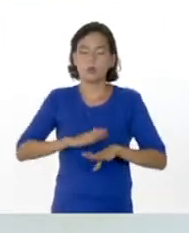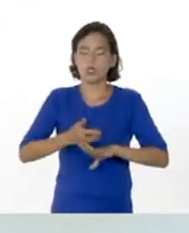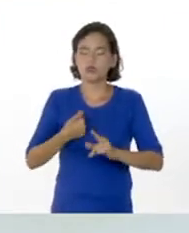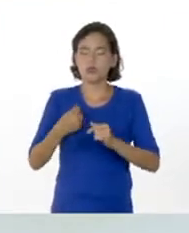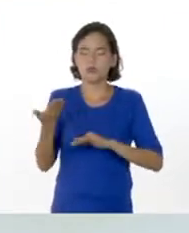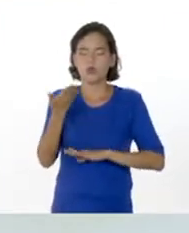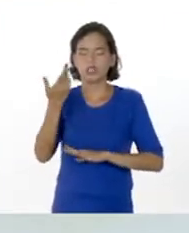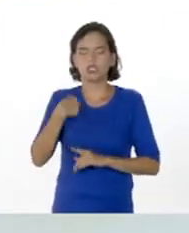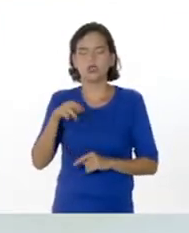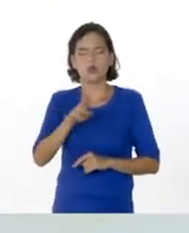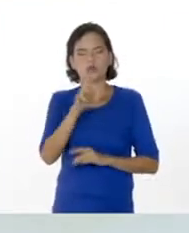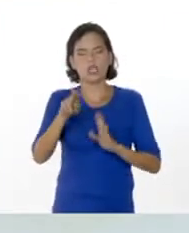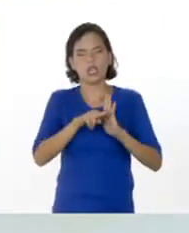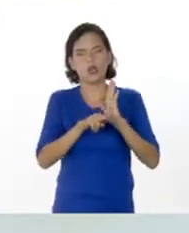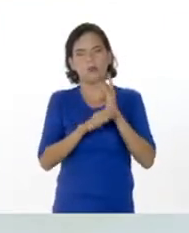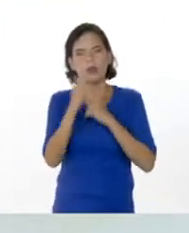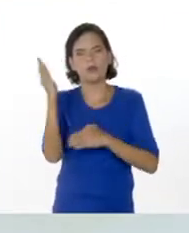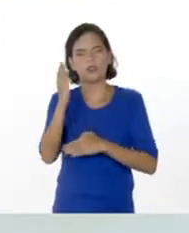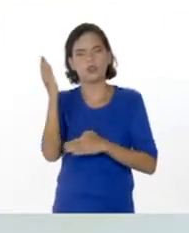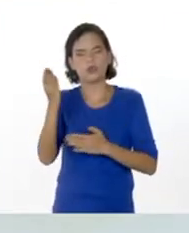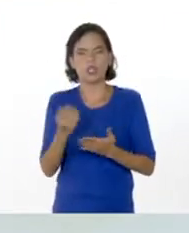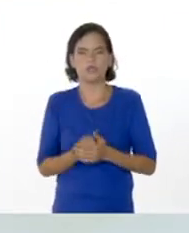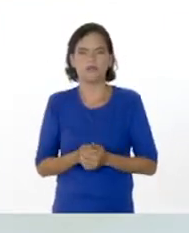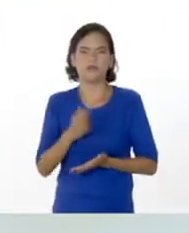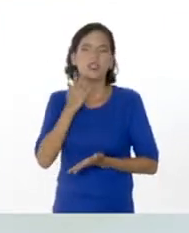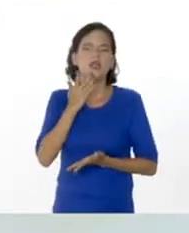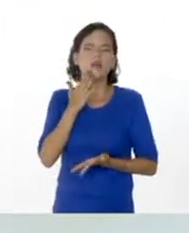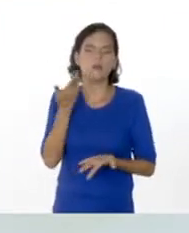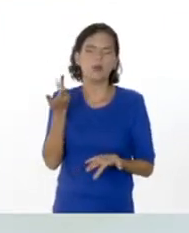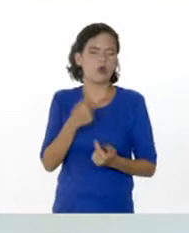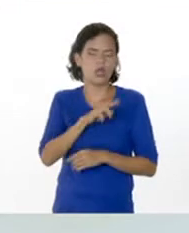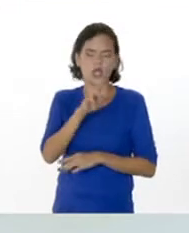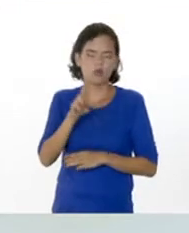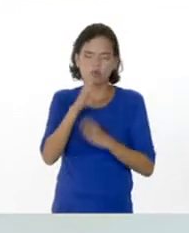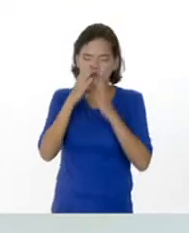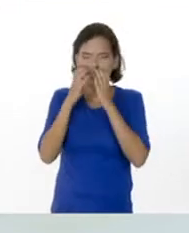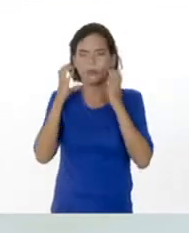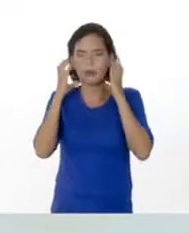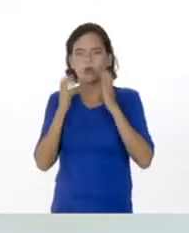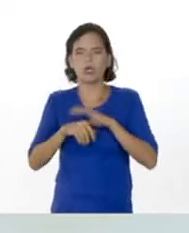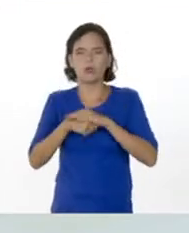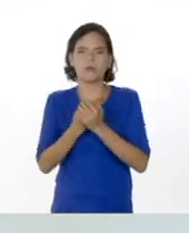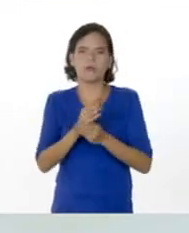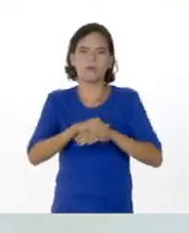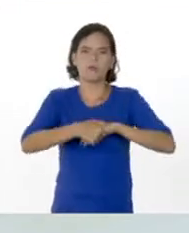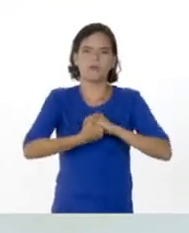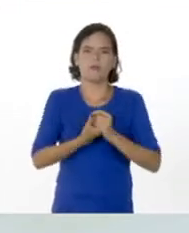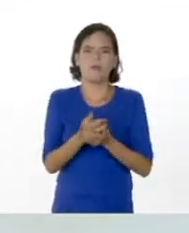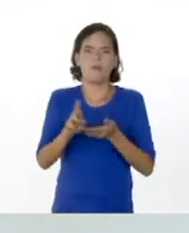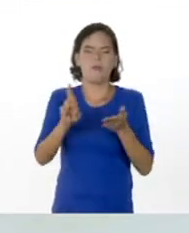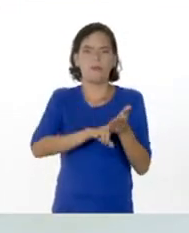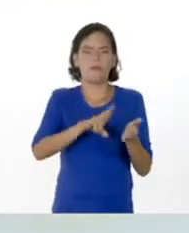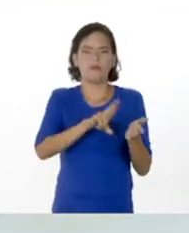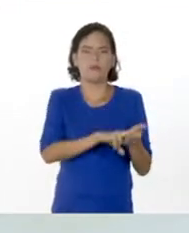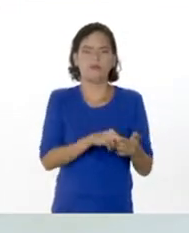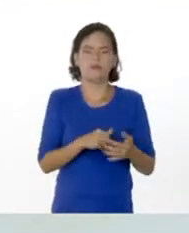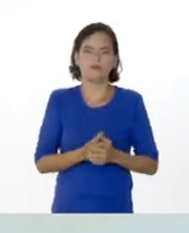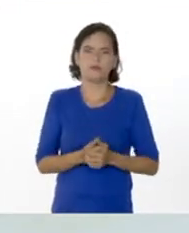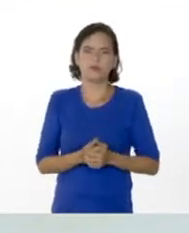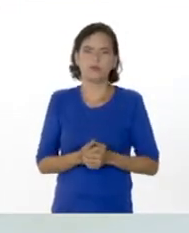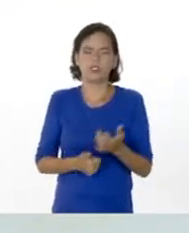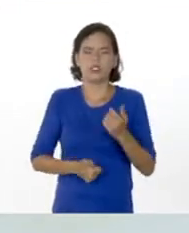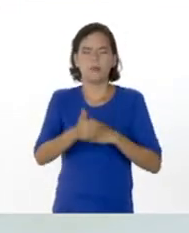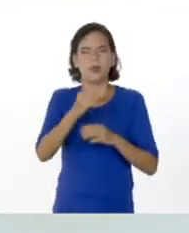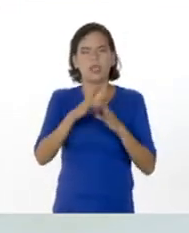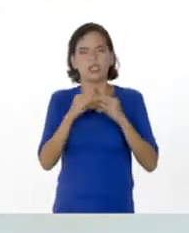importante usar las medidas de bioseguridad, como por ejemplo el uso correcto del tapabocas, el lavado frecuente de las manos con agua y jabón y sobre